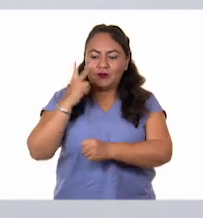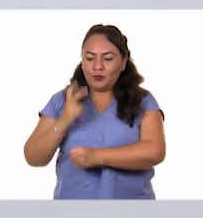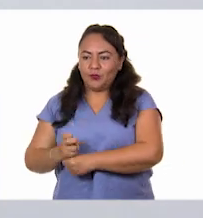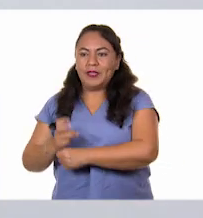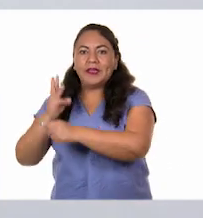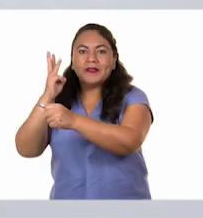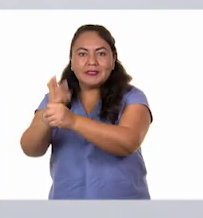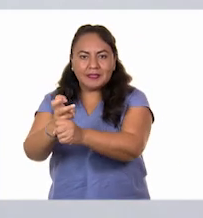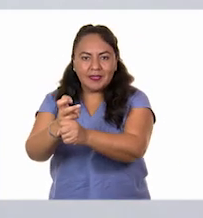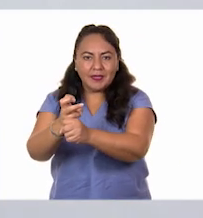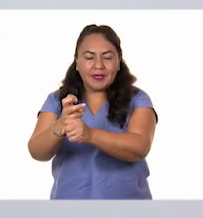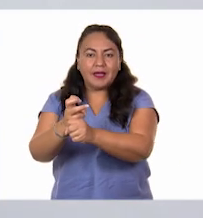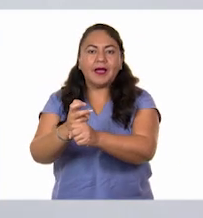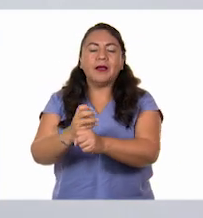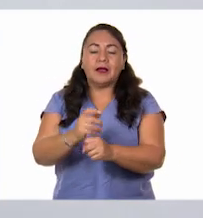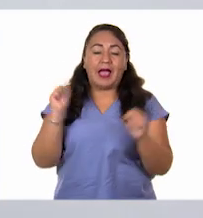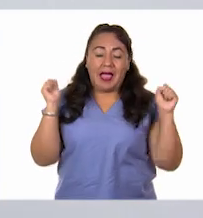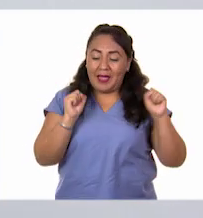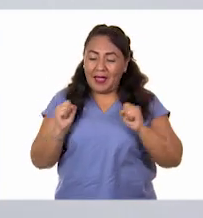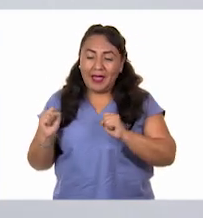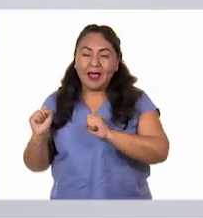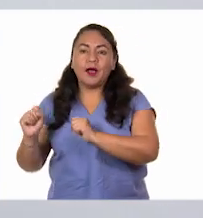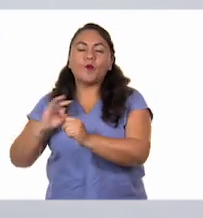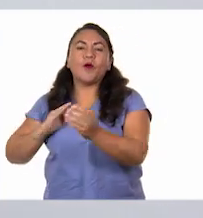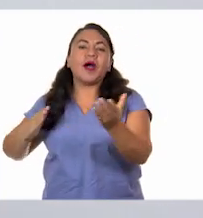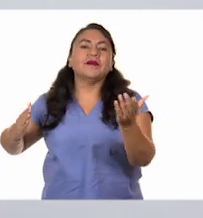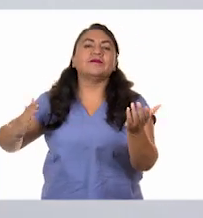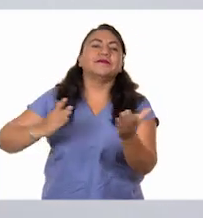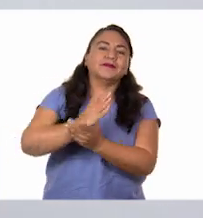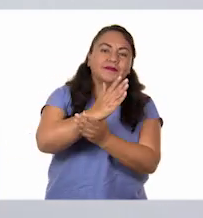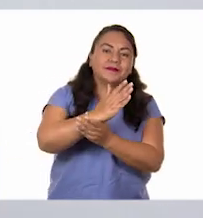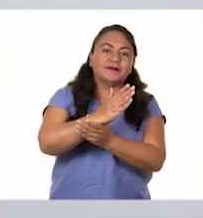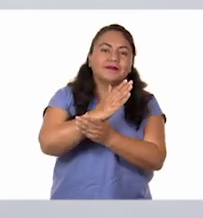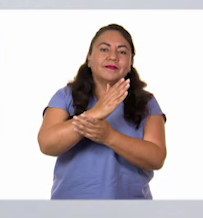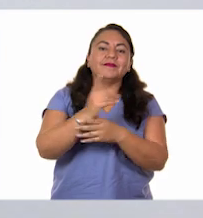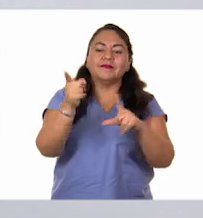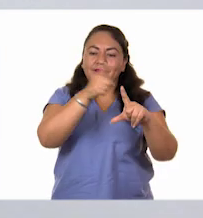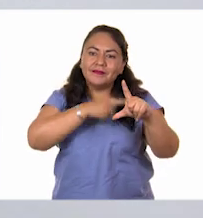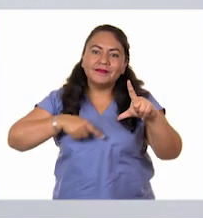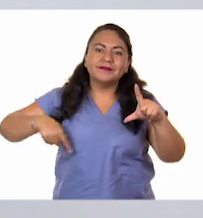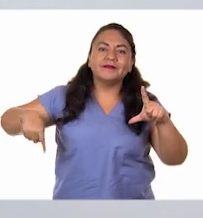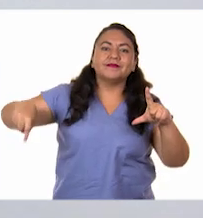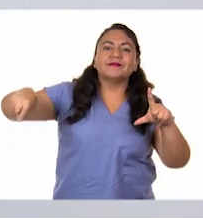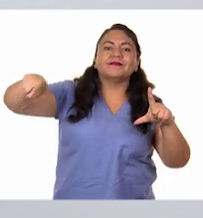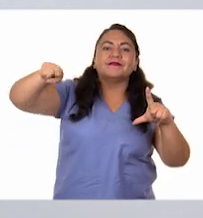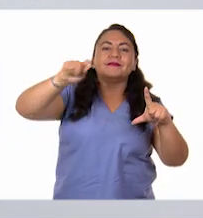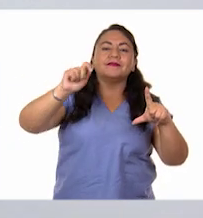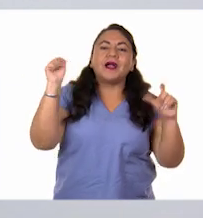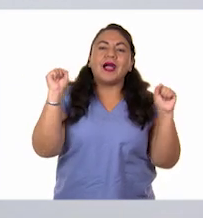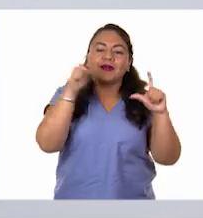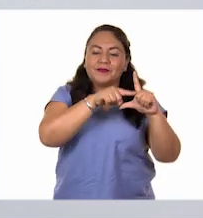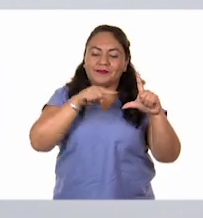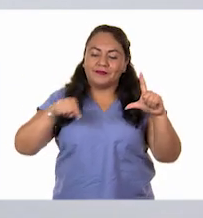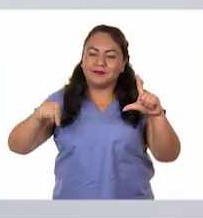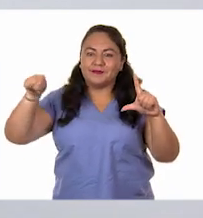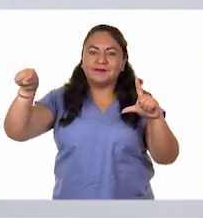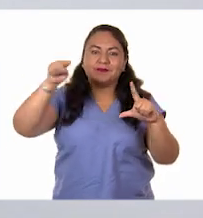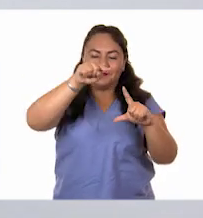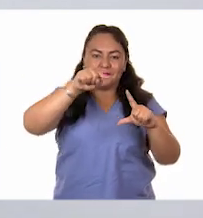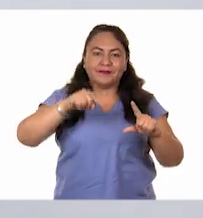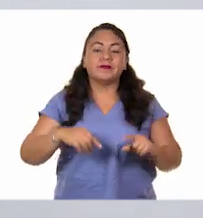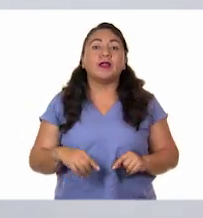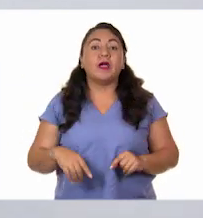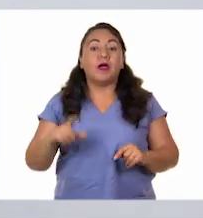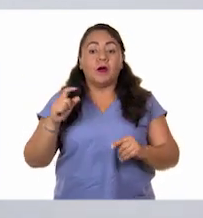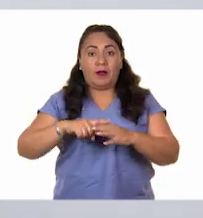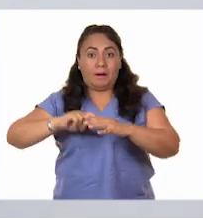la tercera, para poder llegar a completar, ahora sí que cada una de las bases que tenemos aquí. Sí.